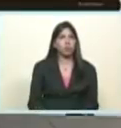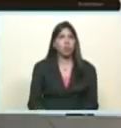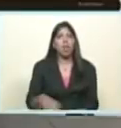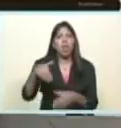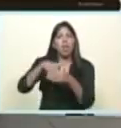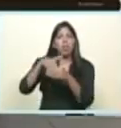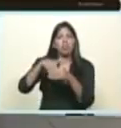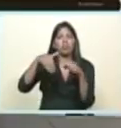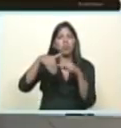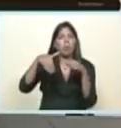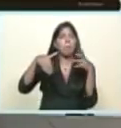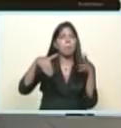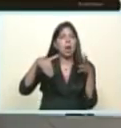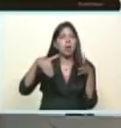perder